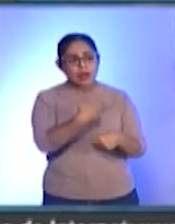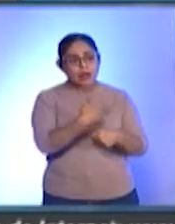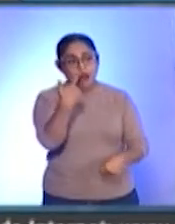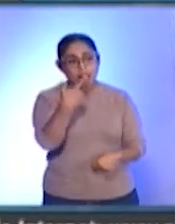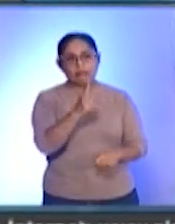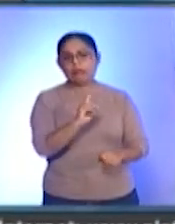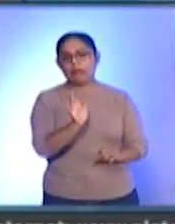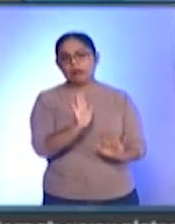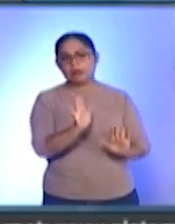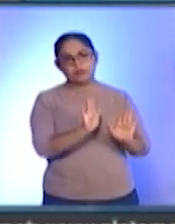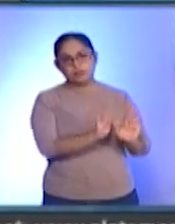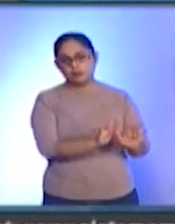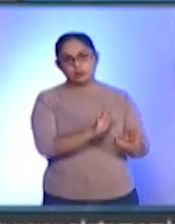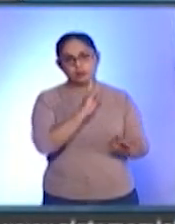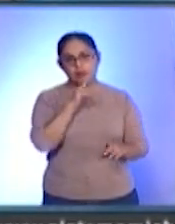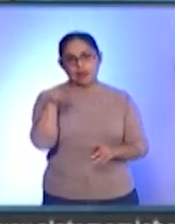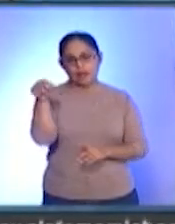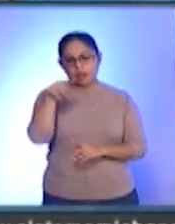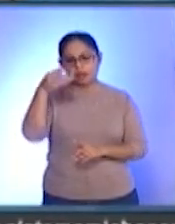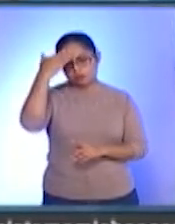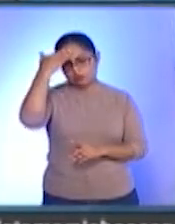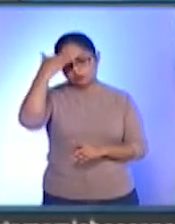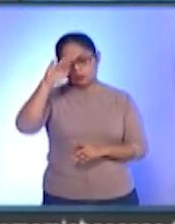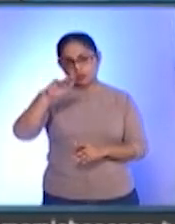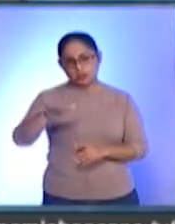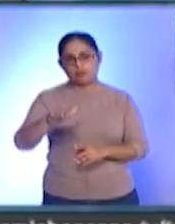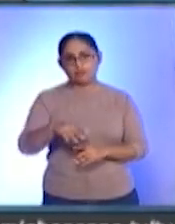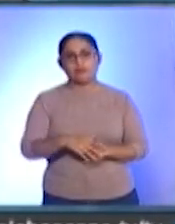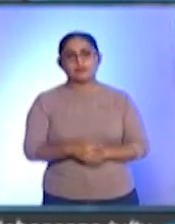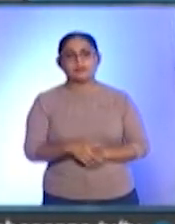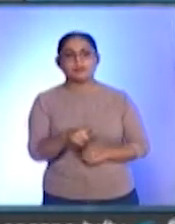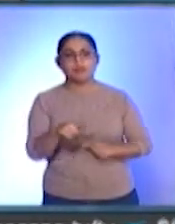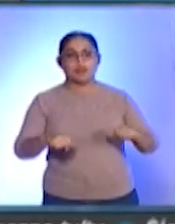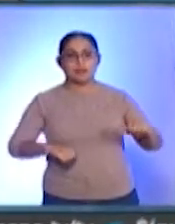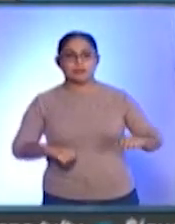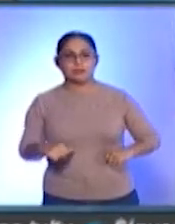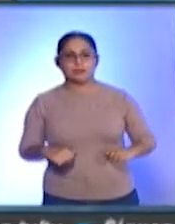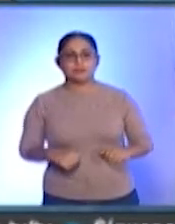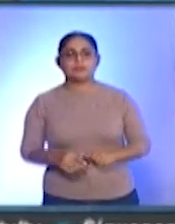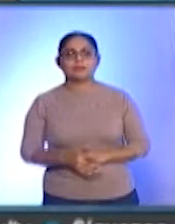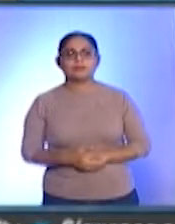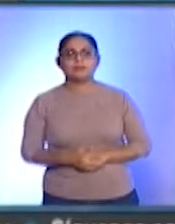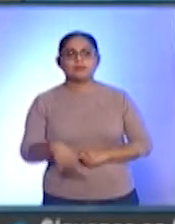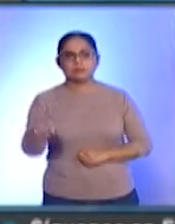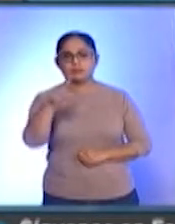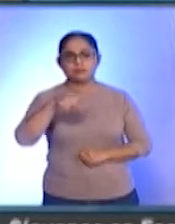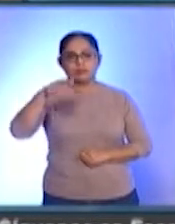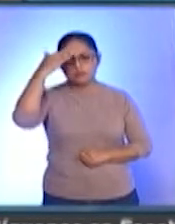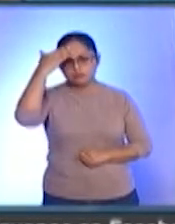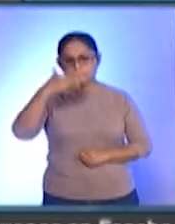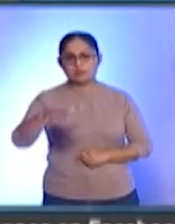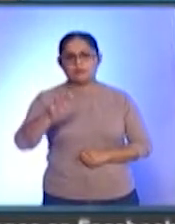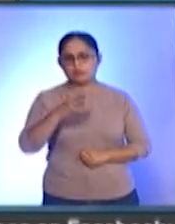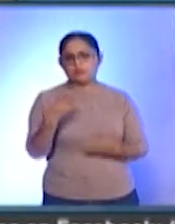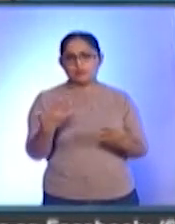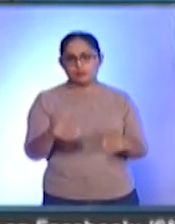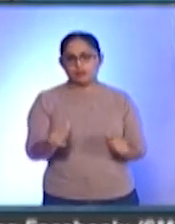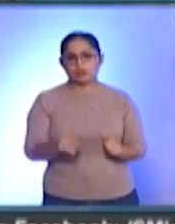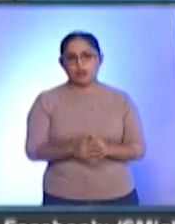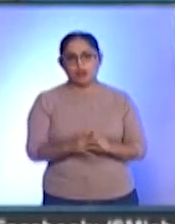peligro su actividad presencial. Hemos ya celebrado la